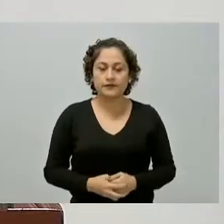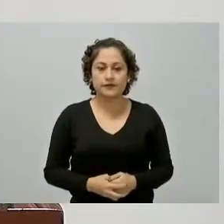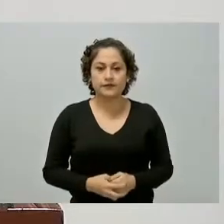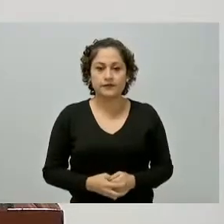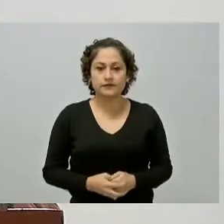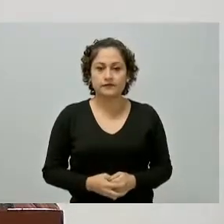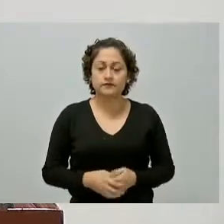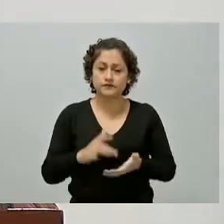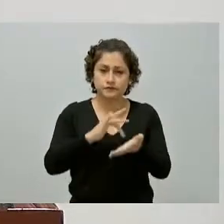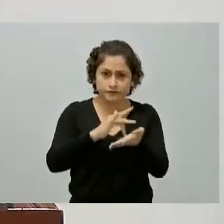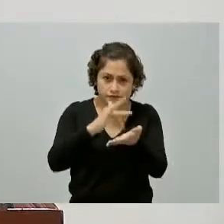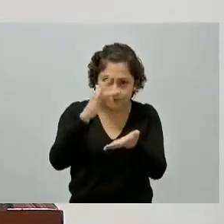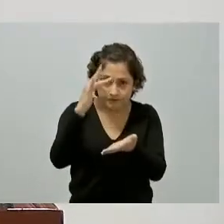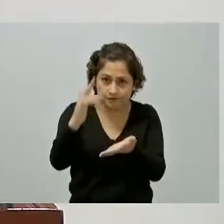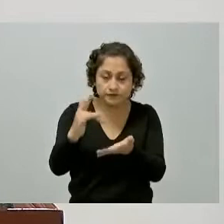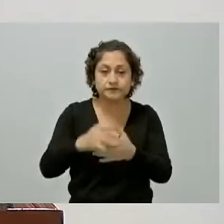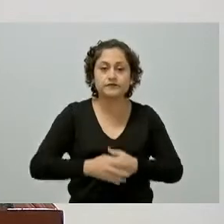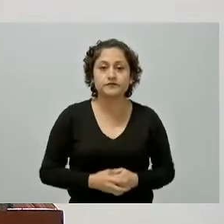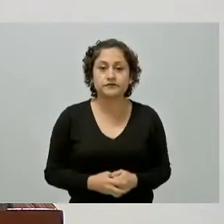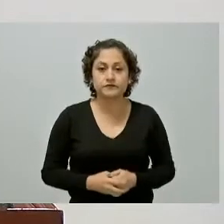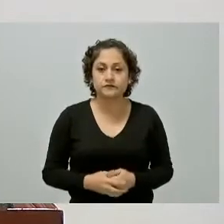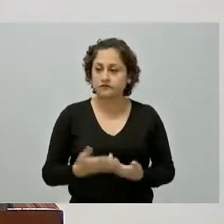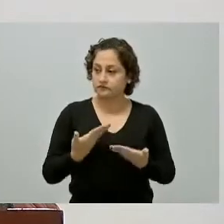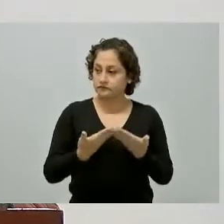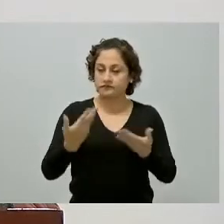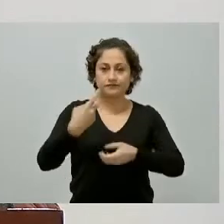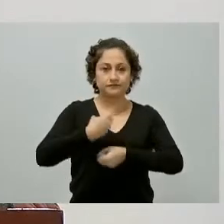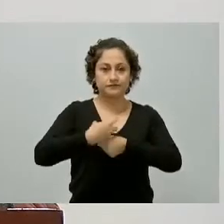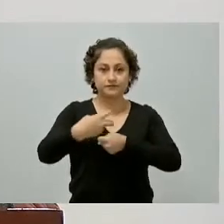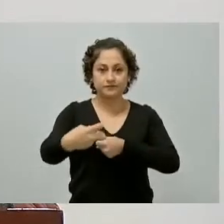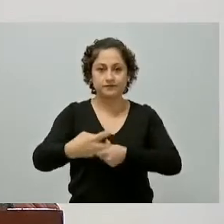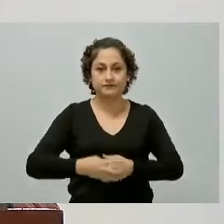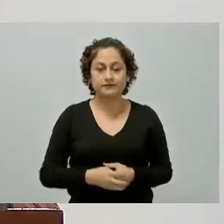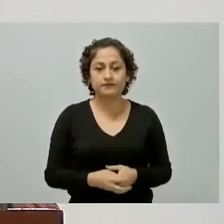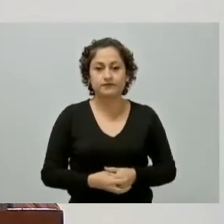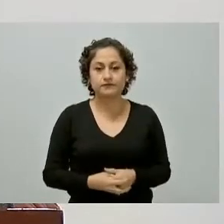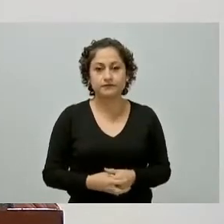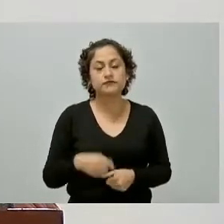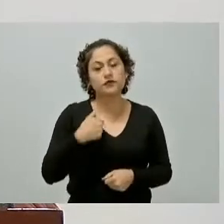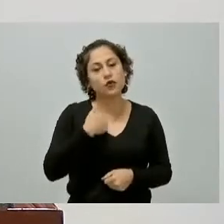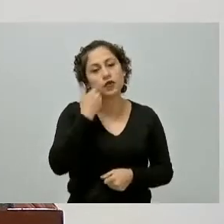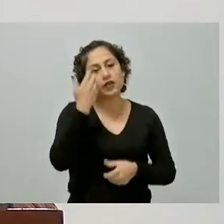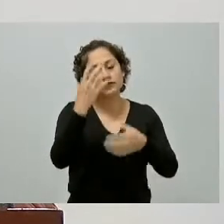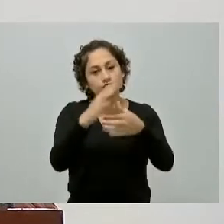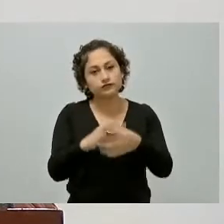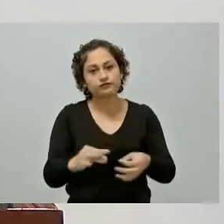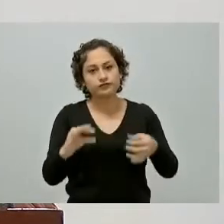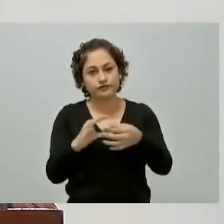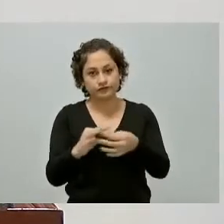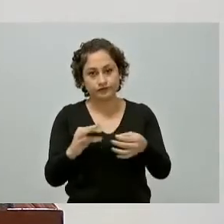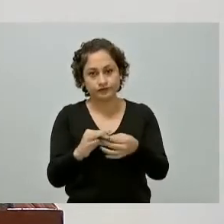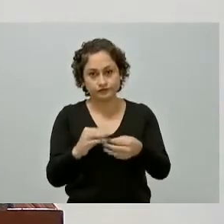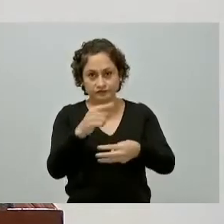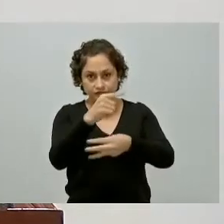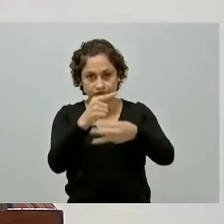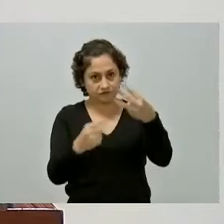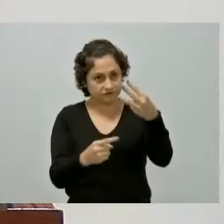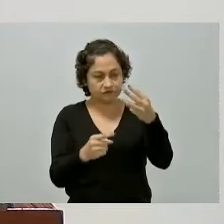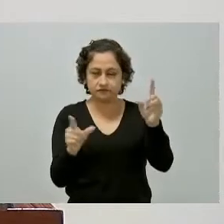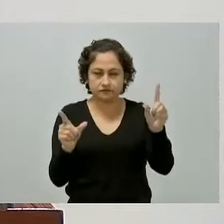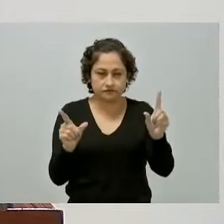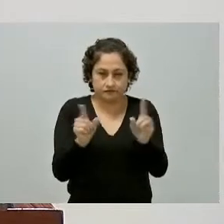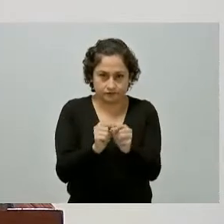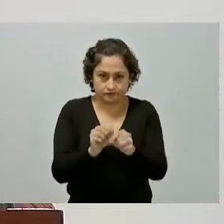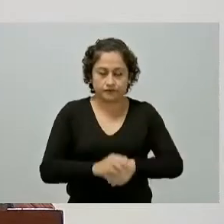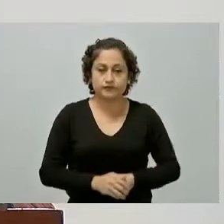muchas gracias por esta invitación yo quiero decir tres cosas muy breves